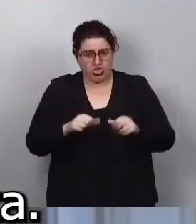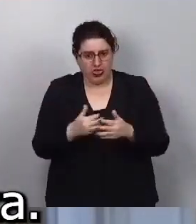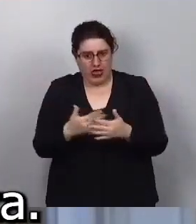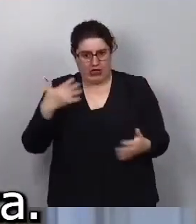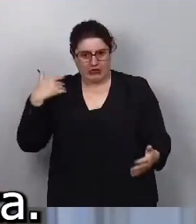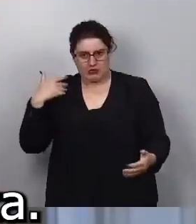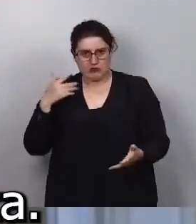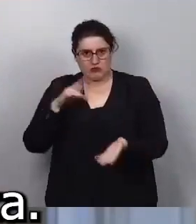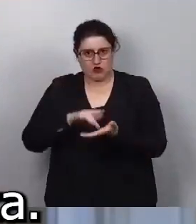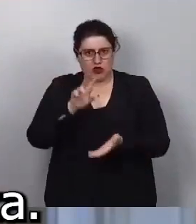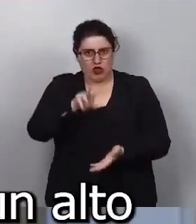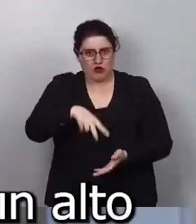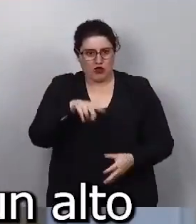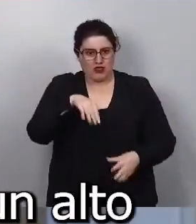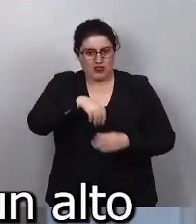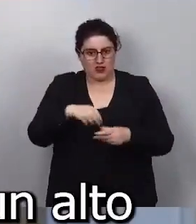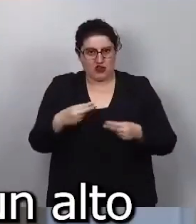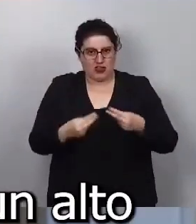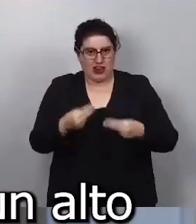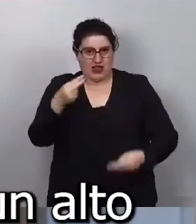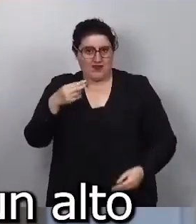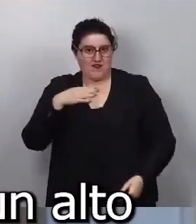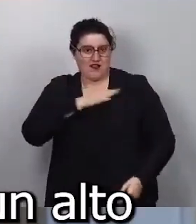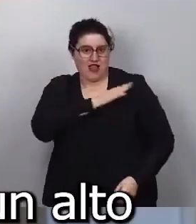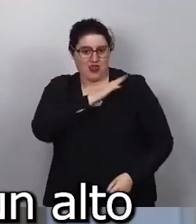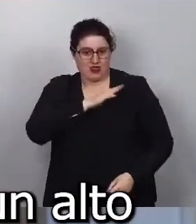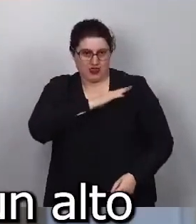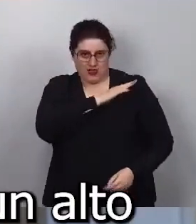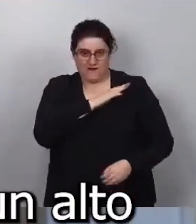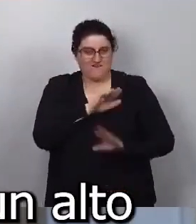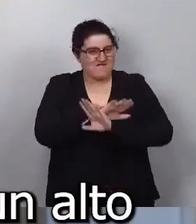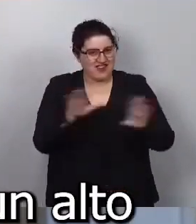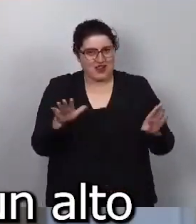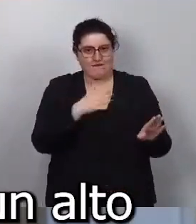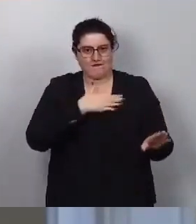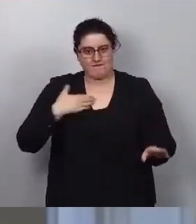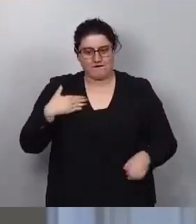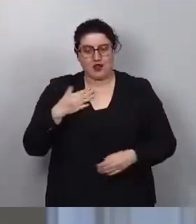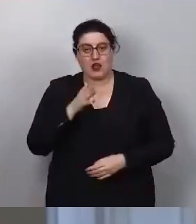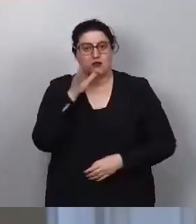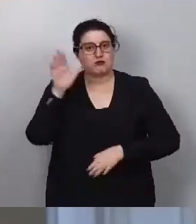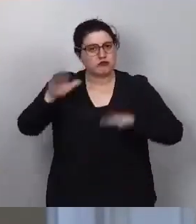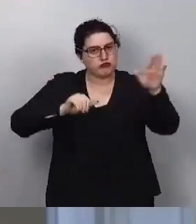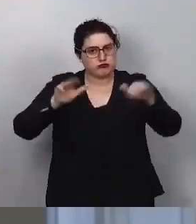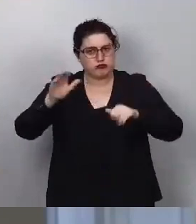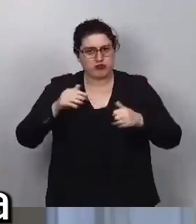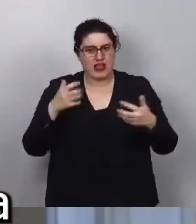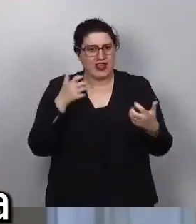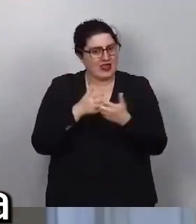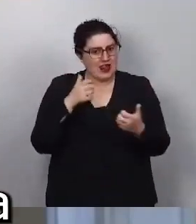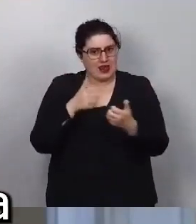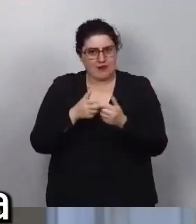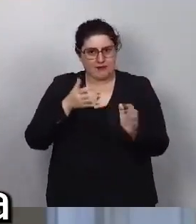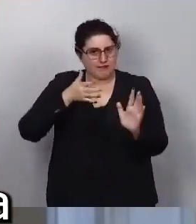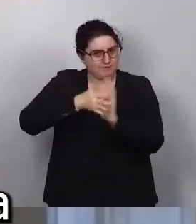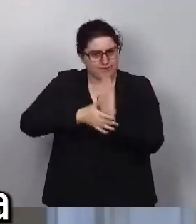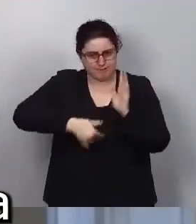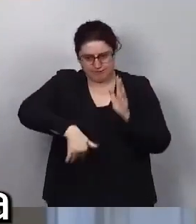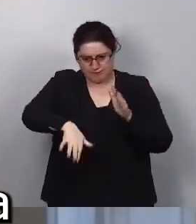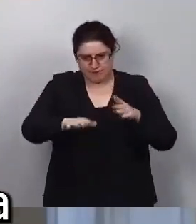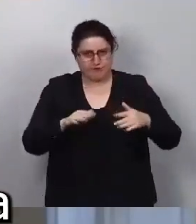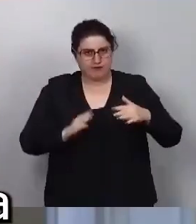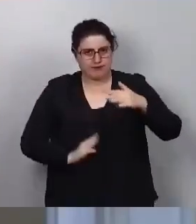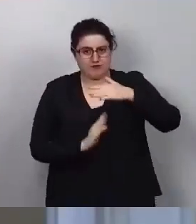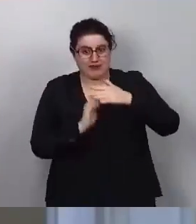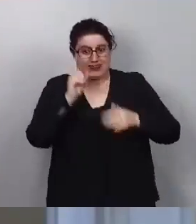en la franja de Gaza. Hago un llamamiento, una vez más, a un alto el fuego permanente, a la entrada de ayuda